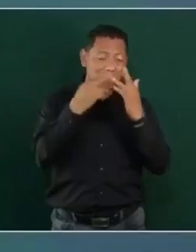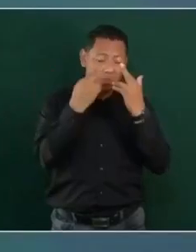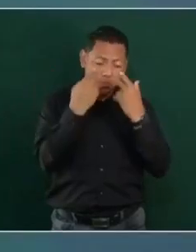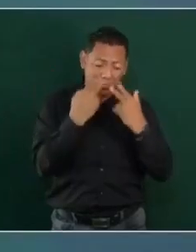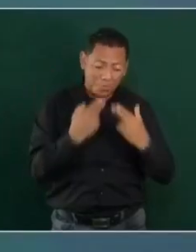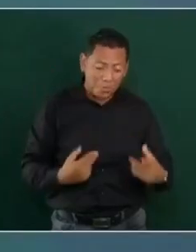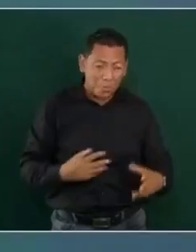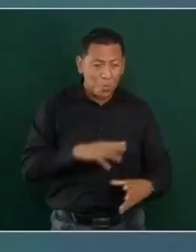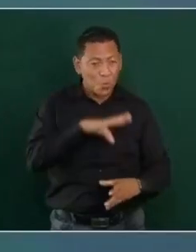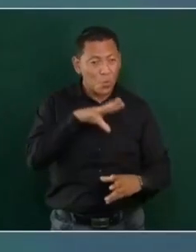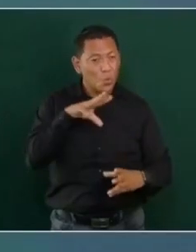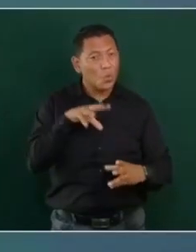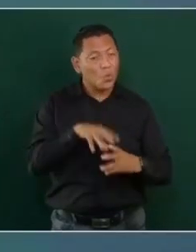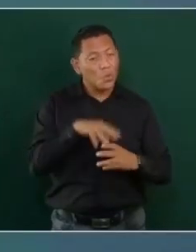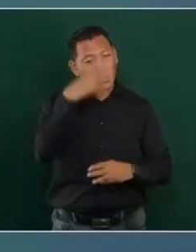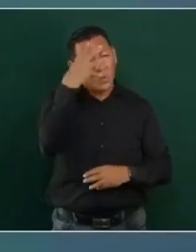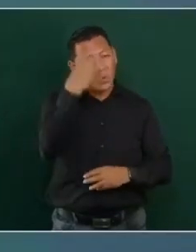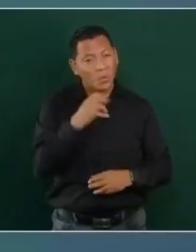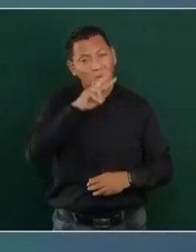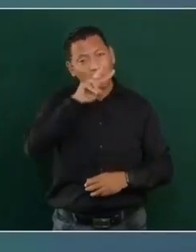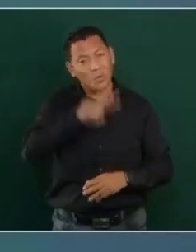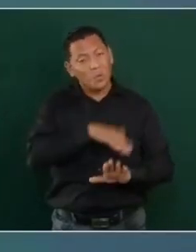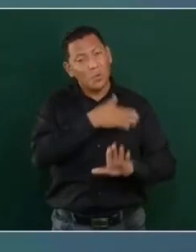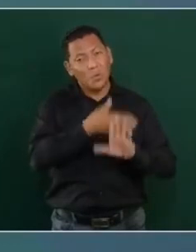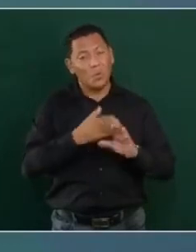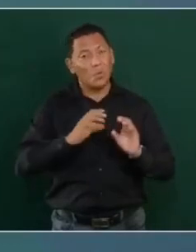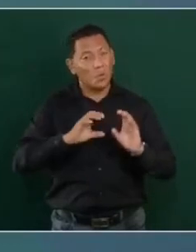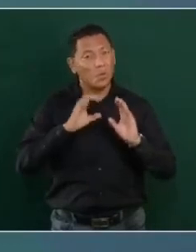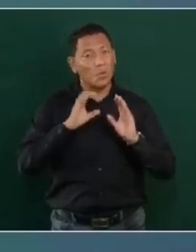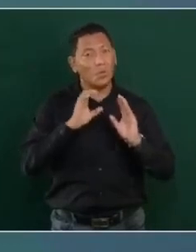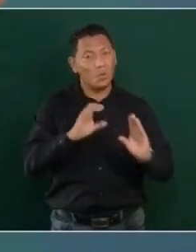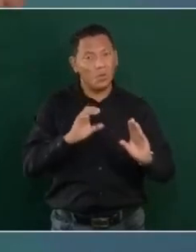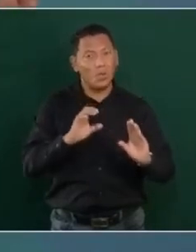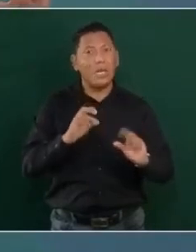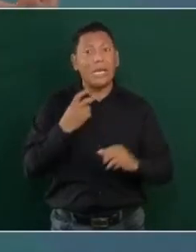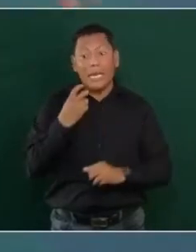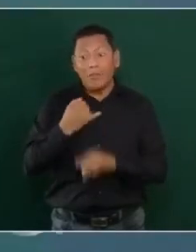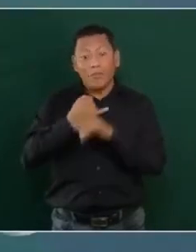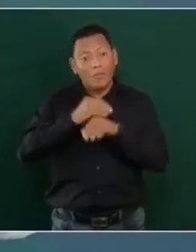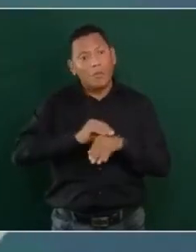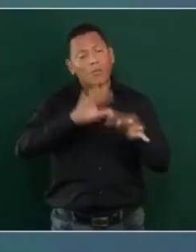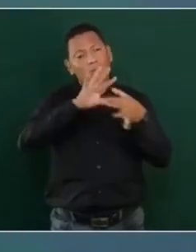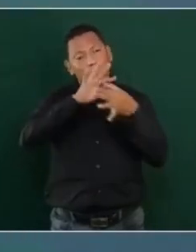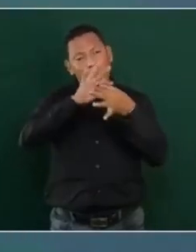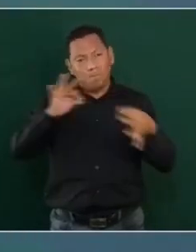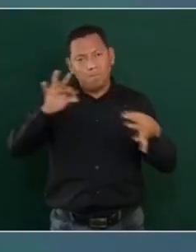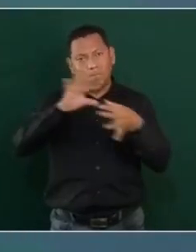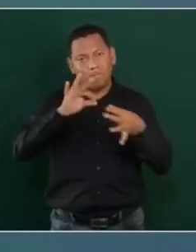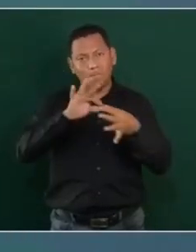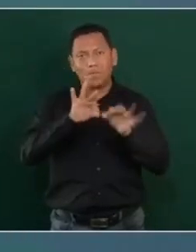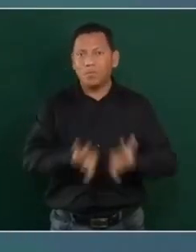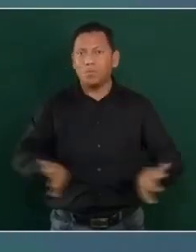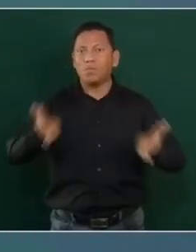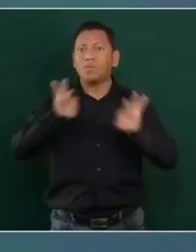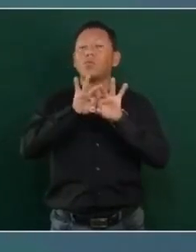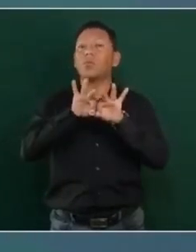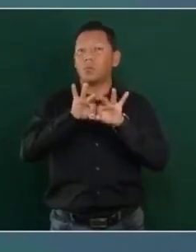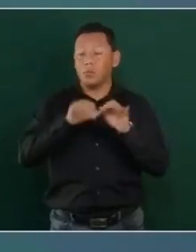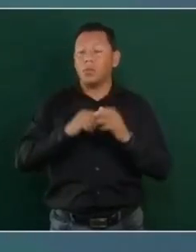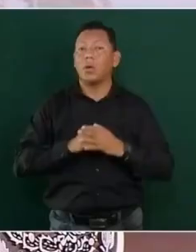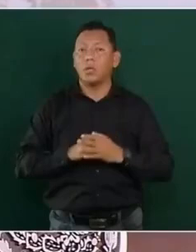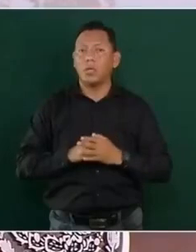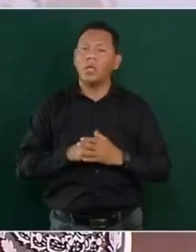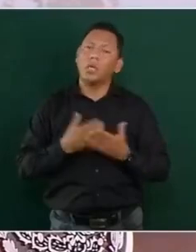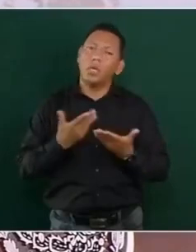Entonces, hacer todo esto que es fundamental y desde